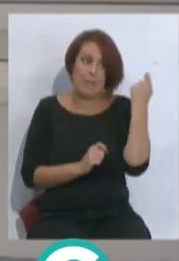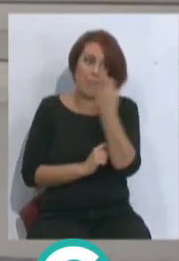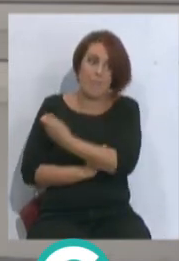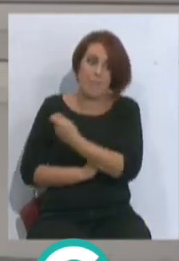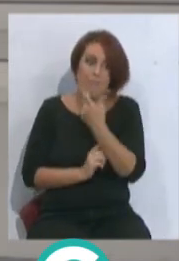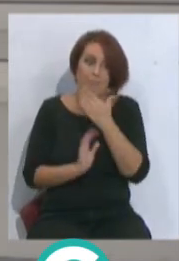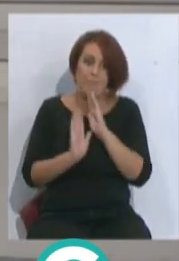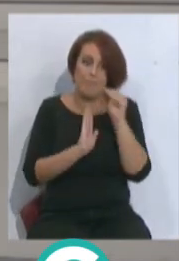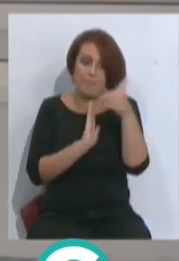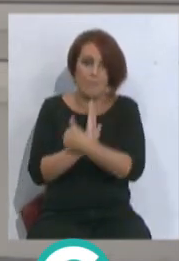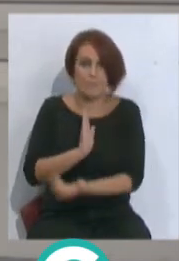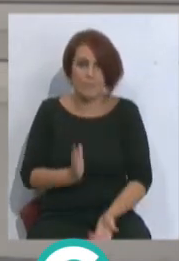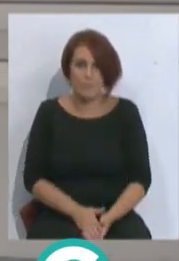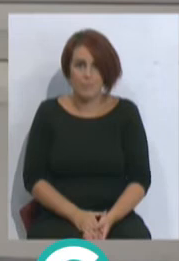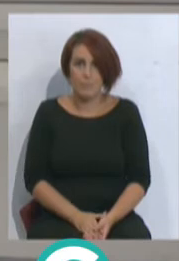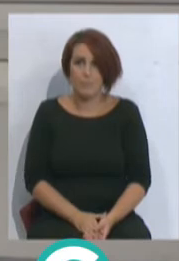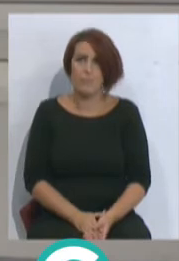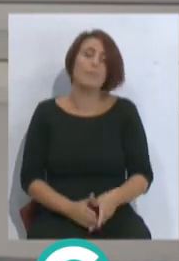Eso sí, también muchas veces